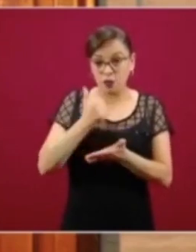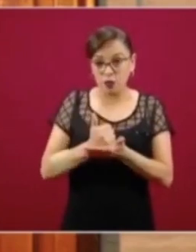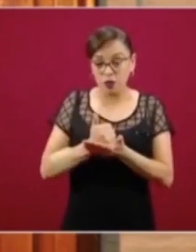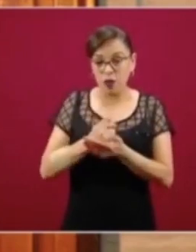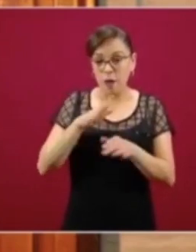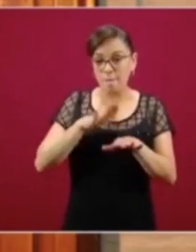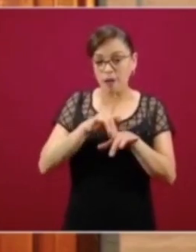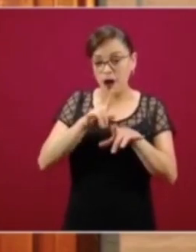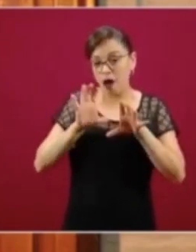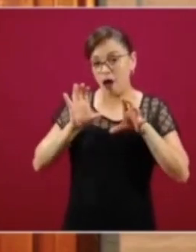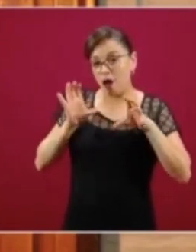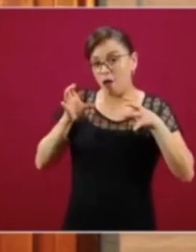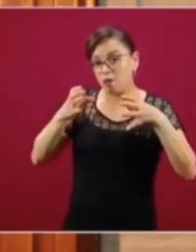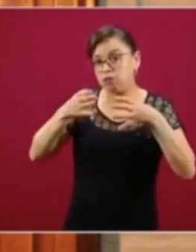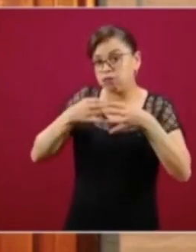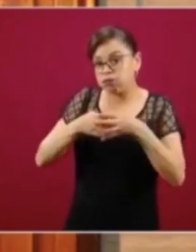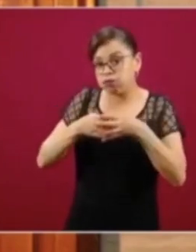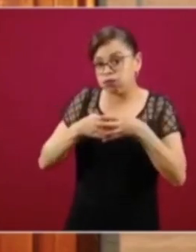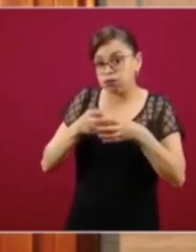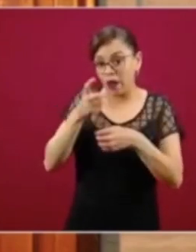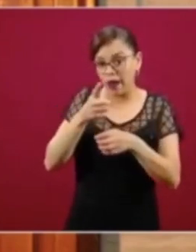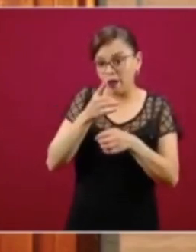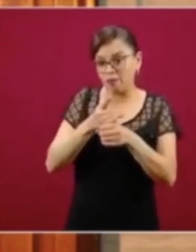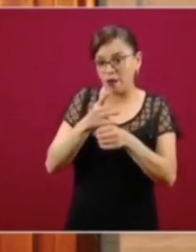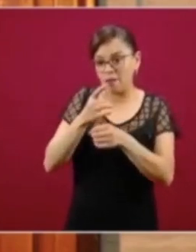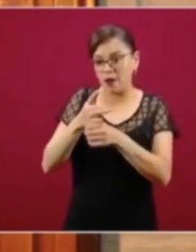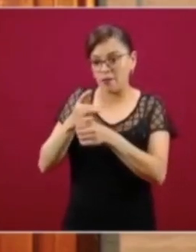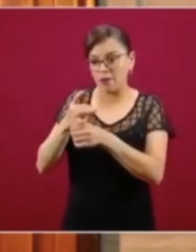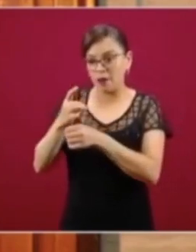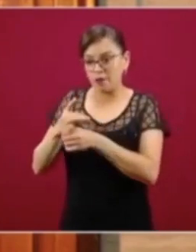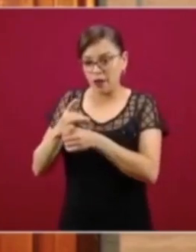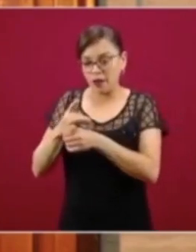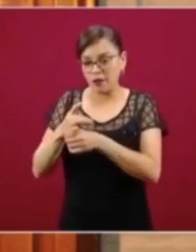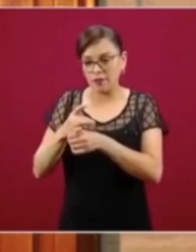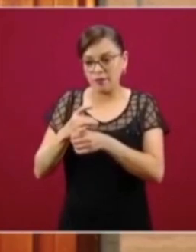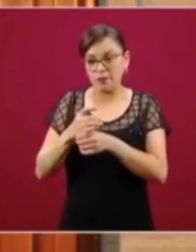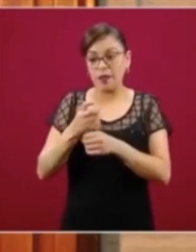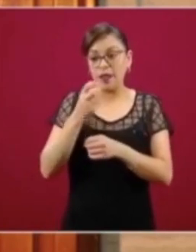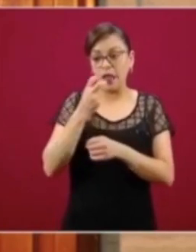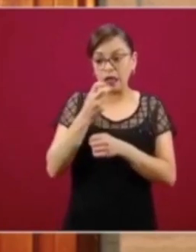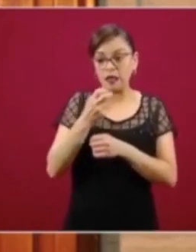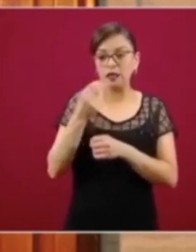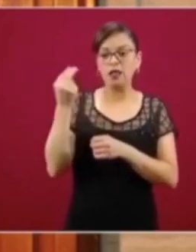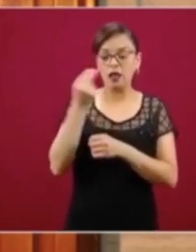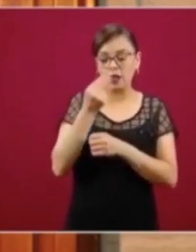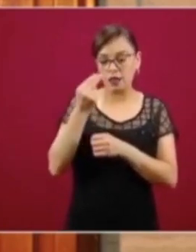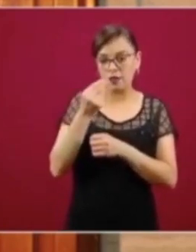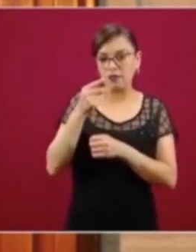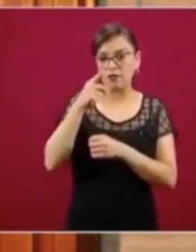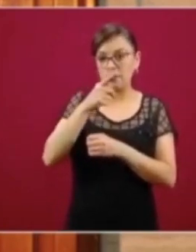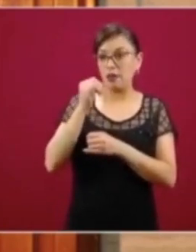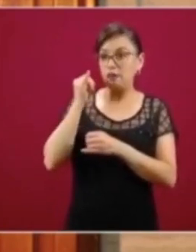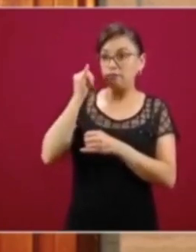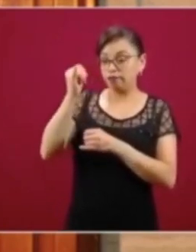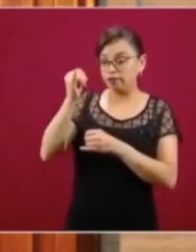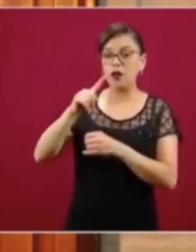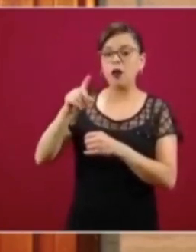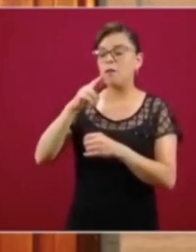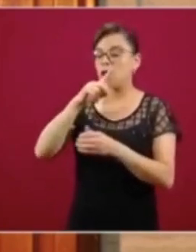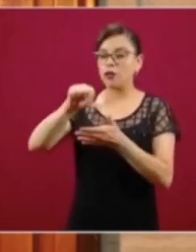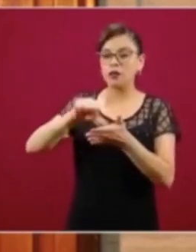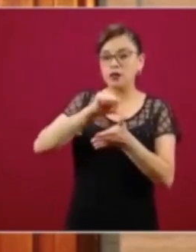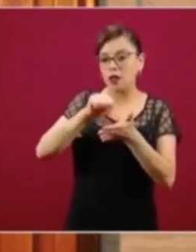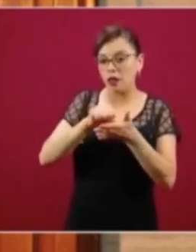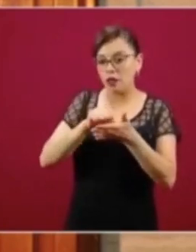concentraciones. Por eso lo que hicimos fue ir de la periferia al centro, por eso al